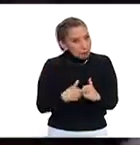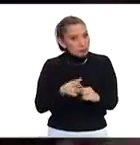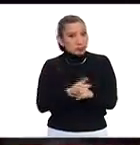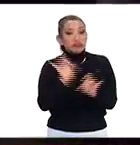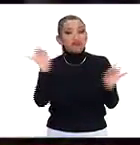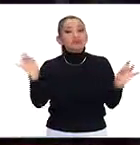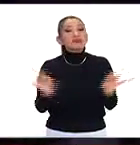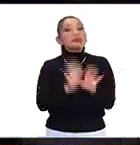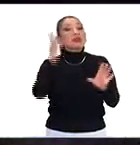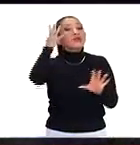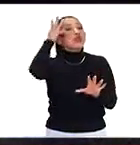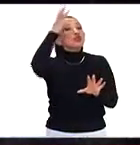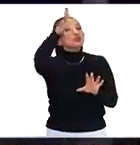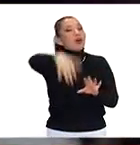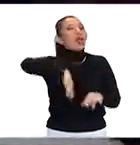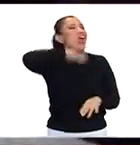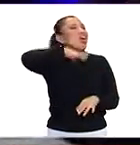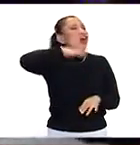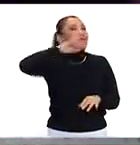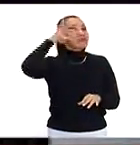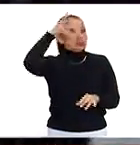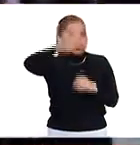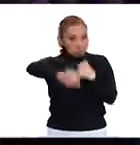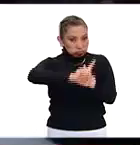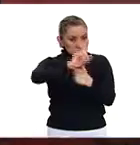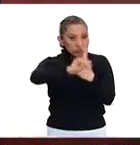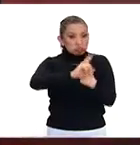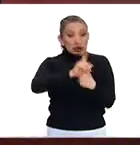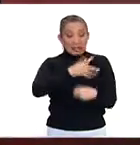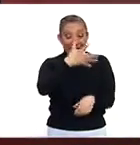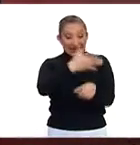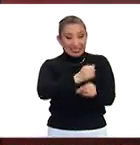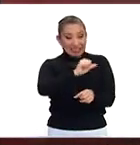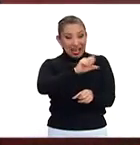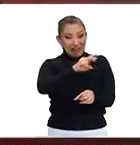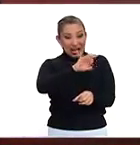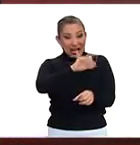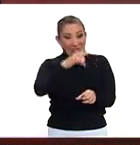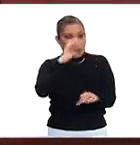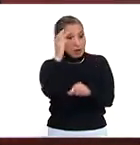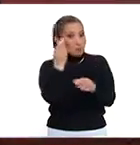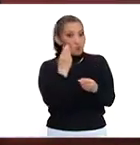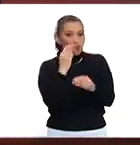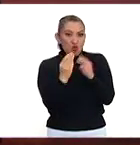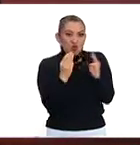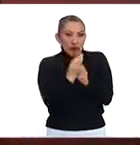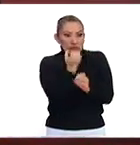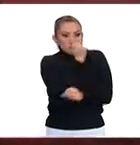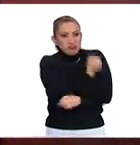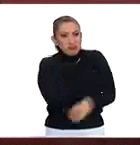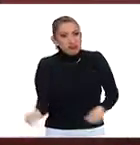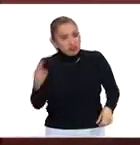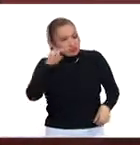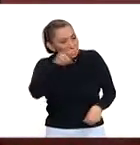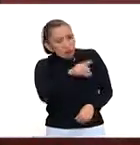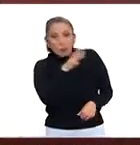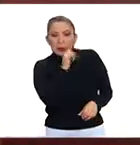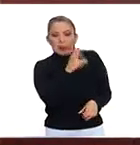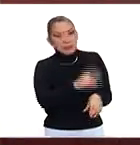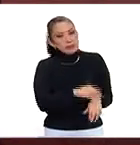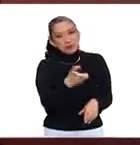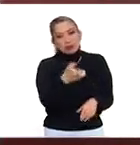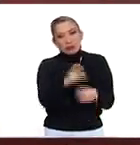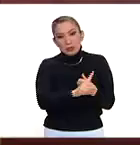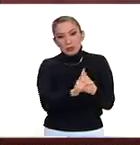si no, podemos tener ahí problemas, porque es un exitazo, la quinta avenida es un éxito mundial, y no se puede permitir eso.